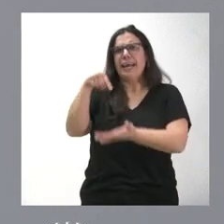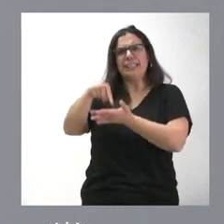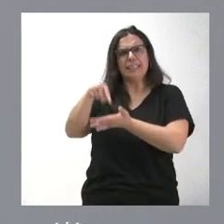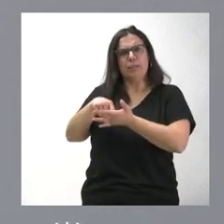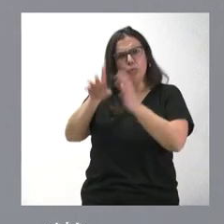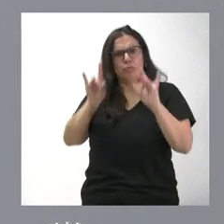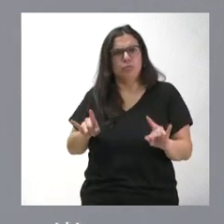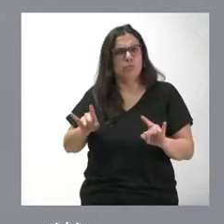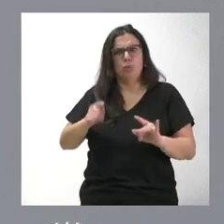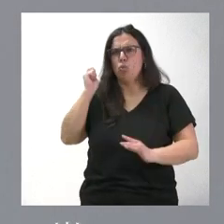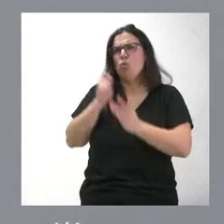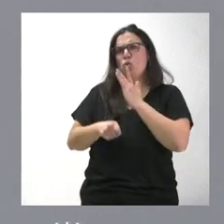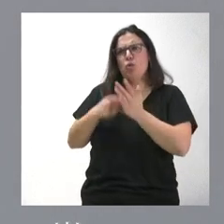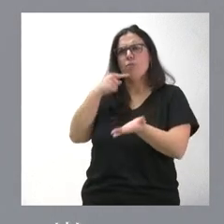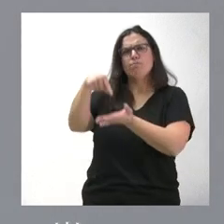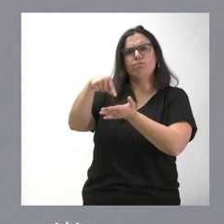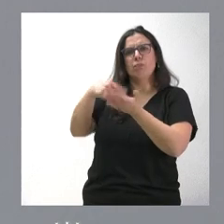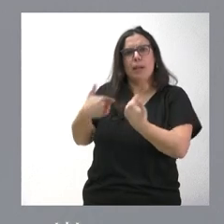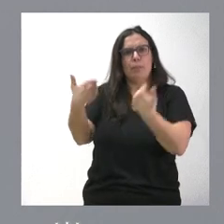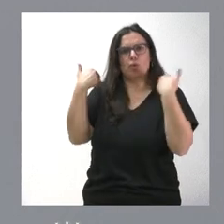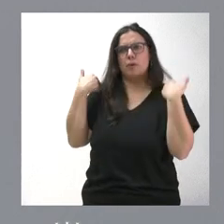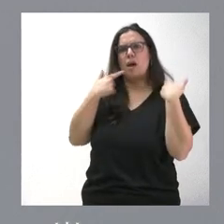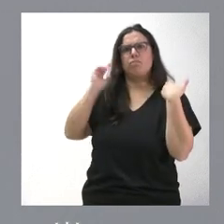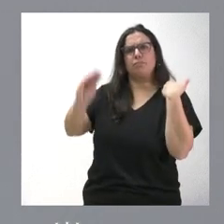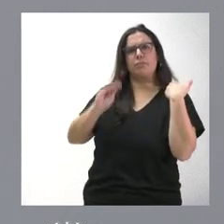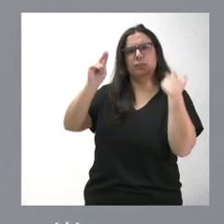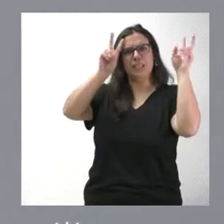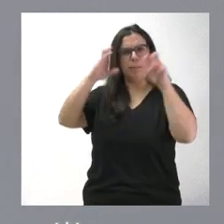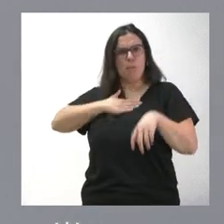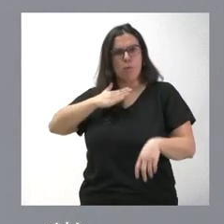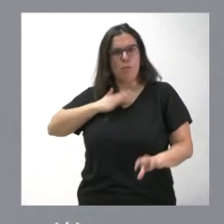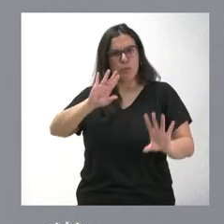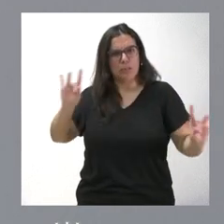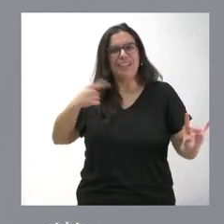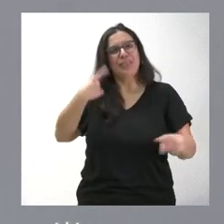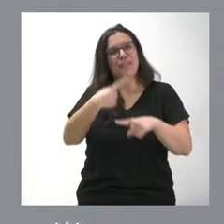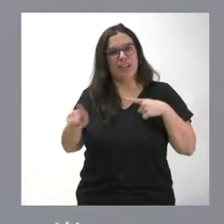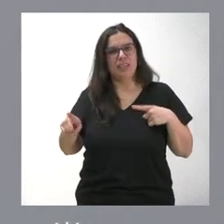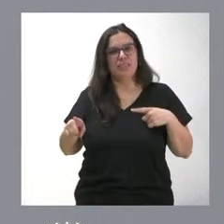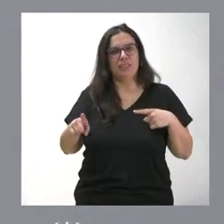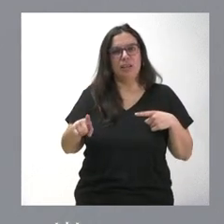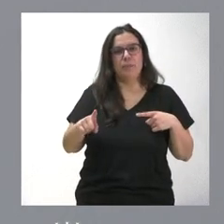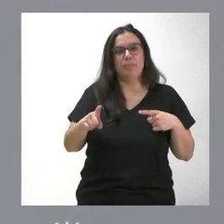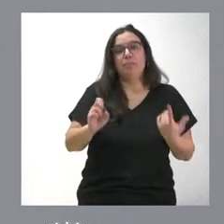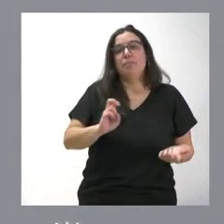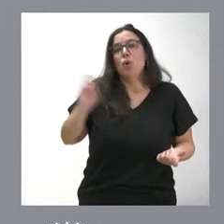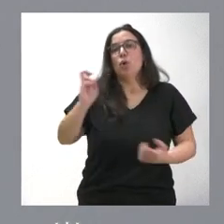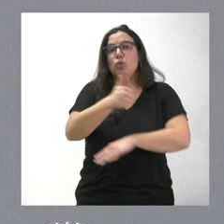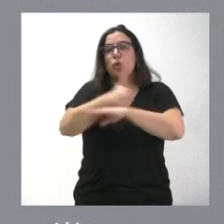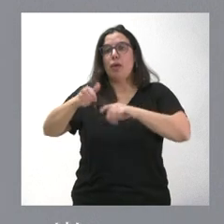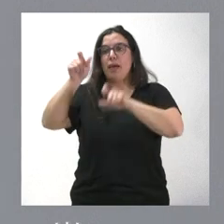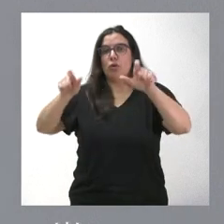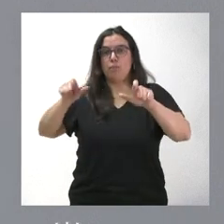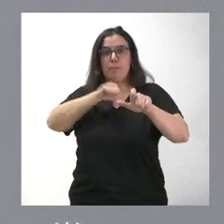sino todo lo contrario, desde nuestras responsabilidades en la materia que nos corresponde, que es muy distinta de la que pueden tener muchos ciudadanos a la hora de